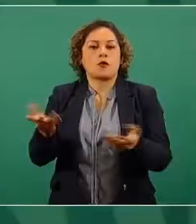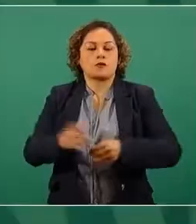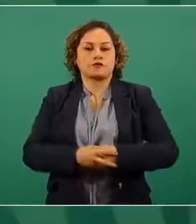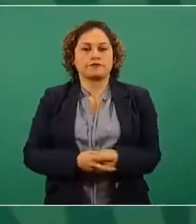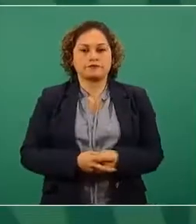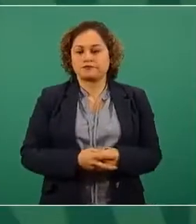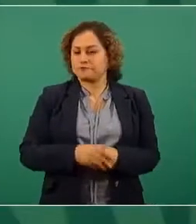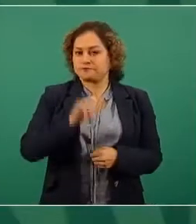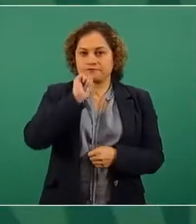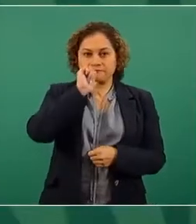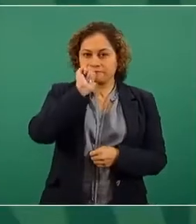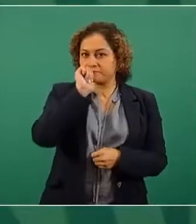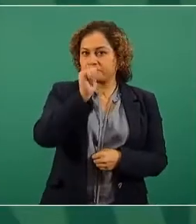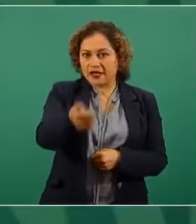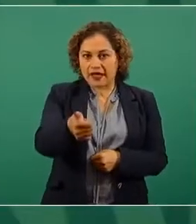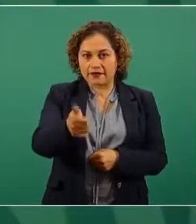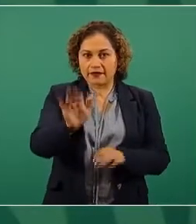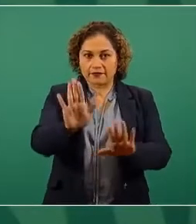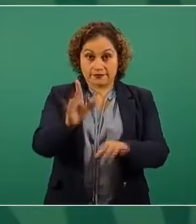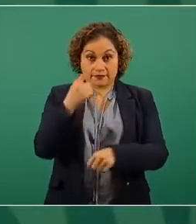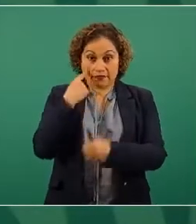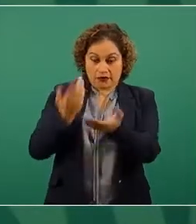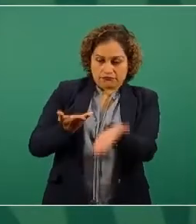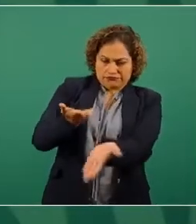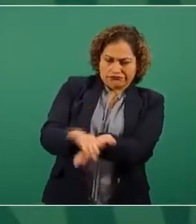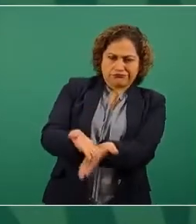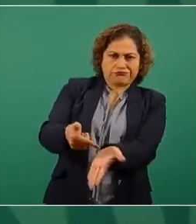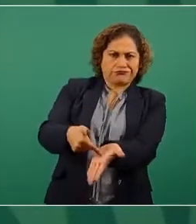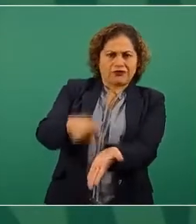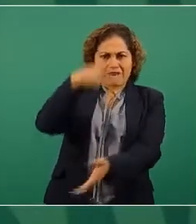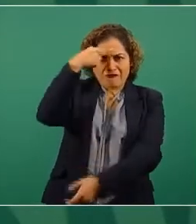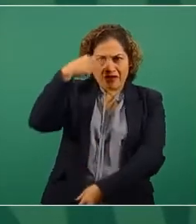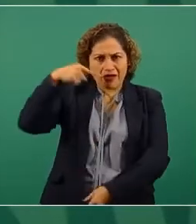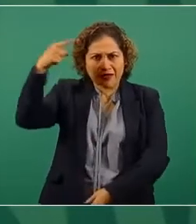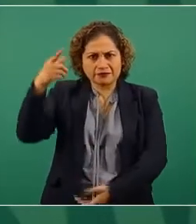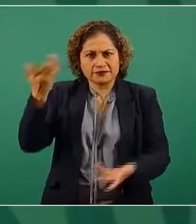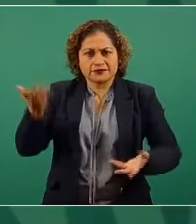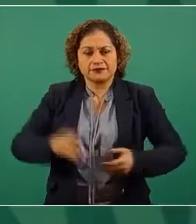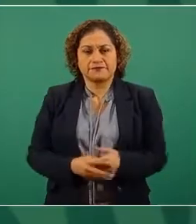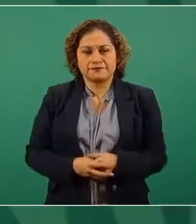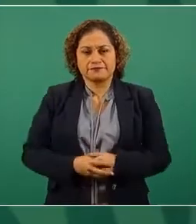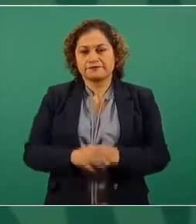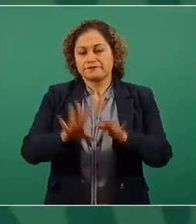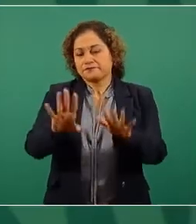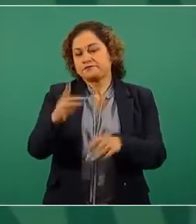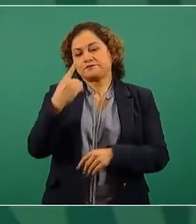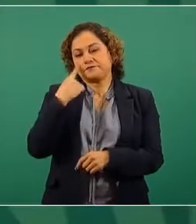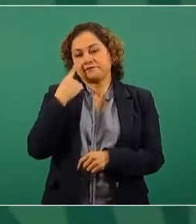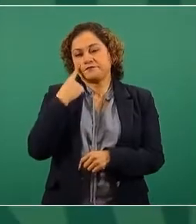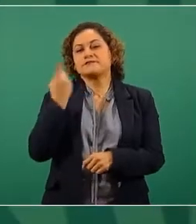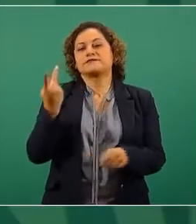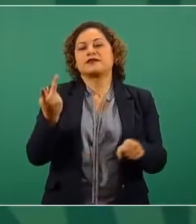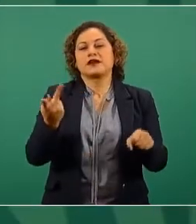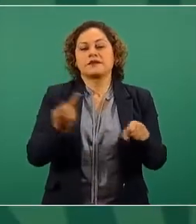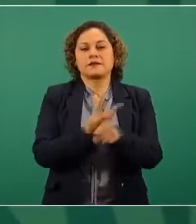muy sencillo lo que se está planteando. ¿Qué hicieron cuando abusaron